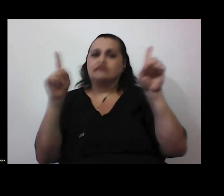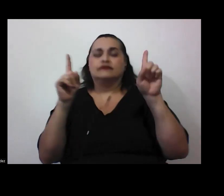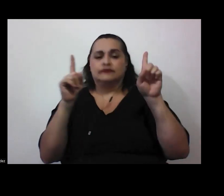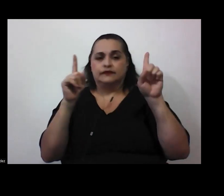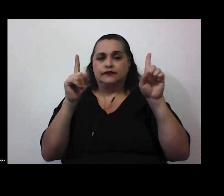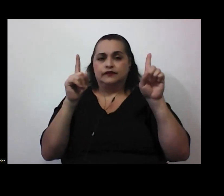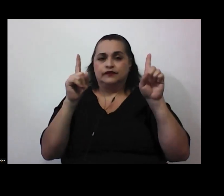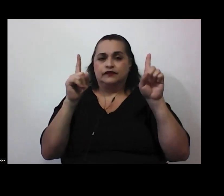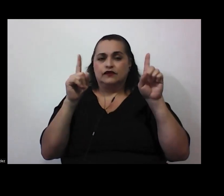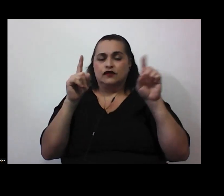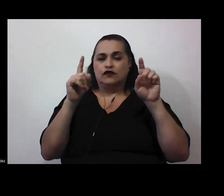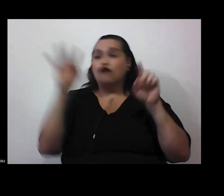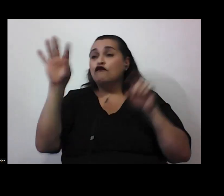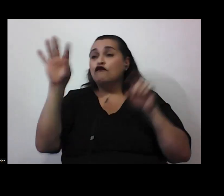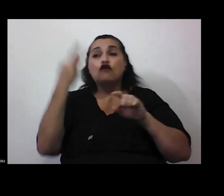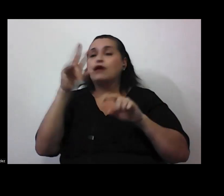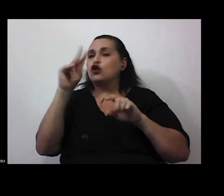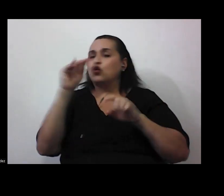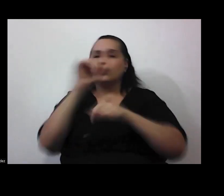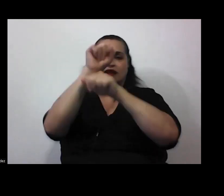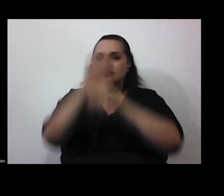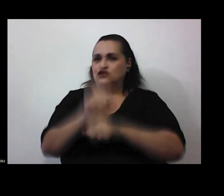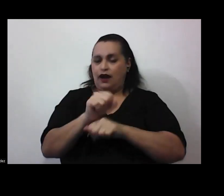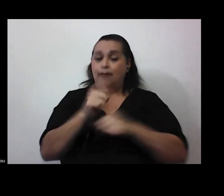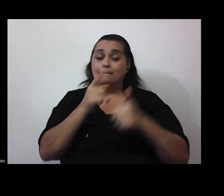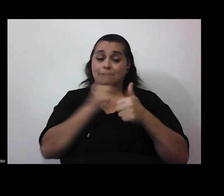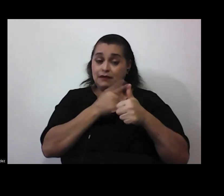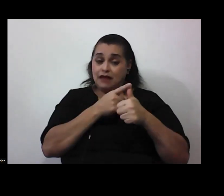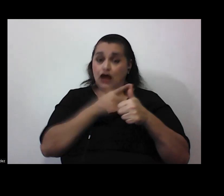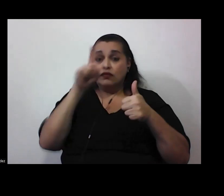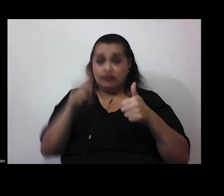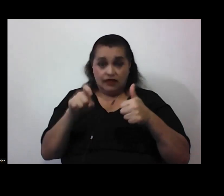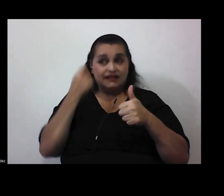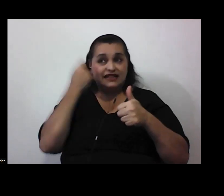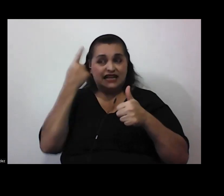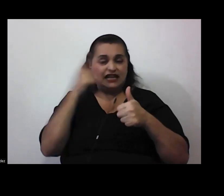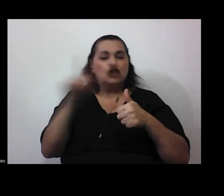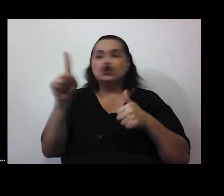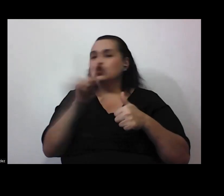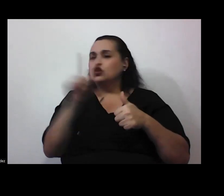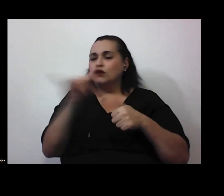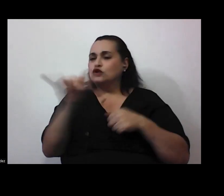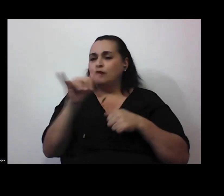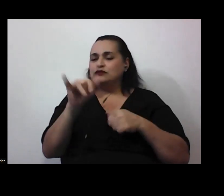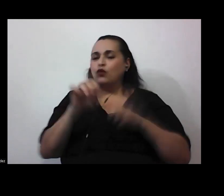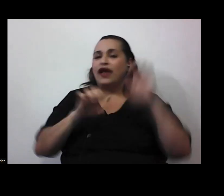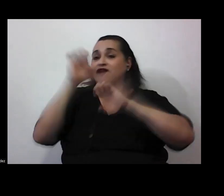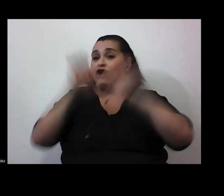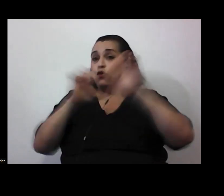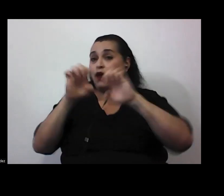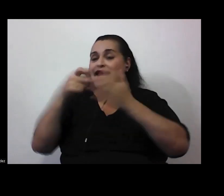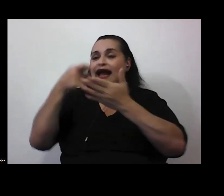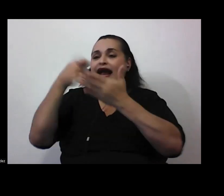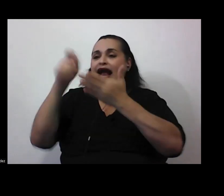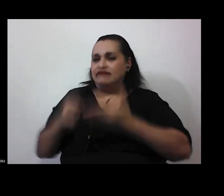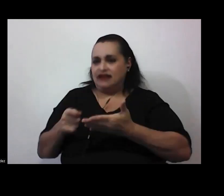de un modo que no es el tradicional en primer lugar tenemos que entender que no es lo mismo evaluar que calificar no sé cómo será en los